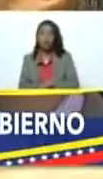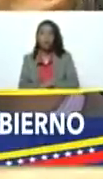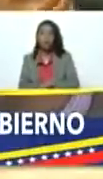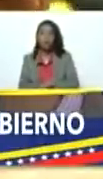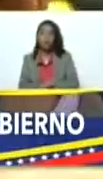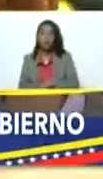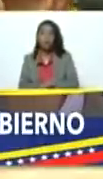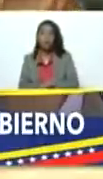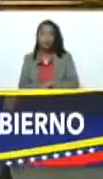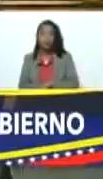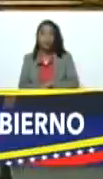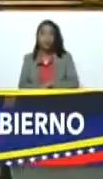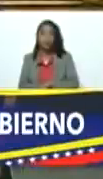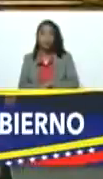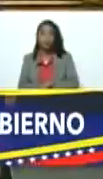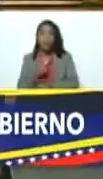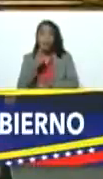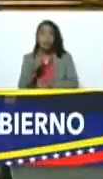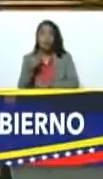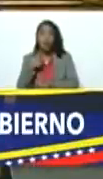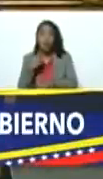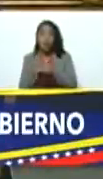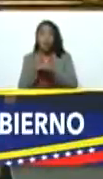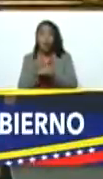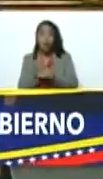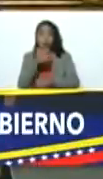tanto dice como el conde el guacharo